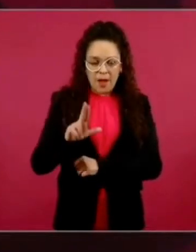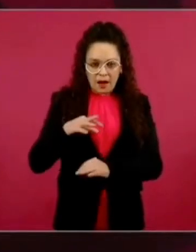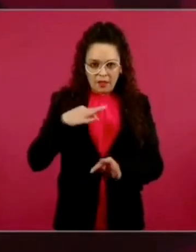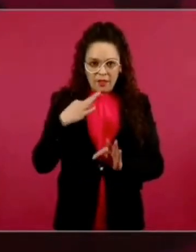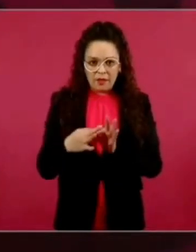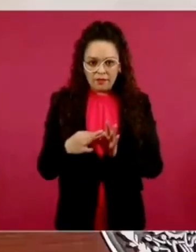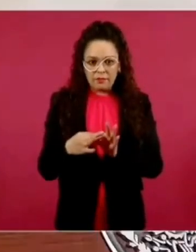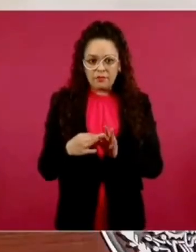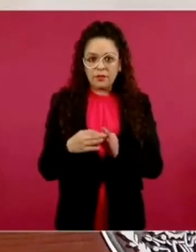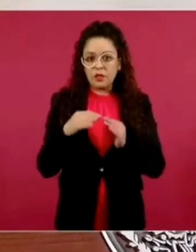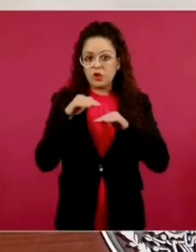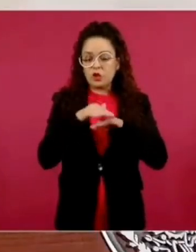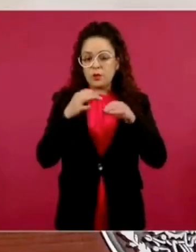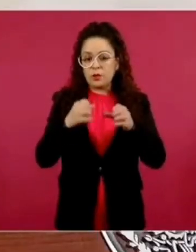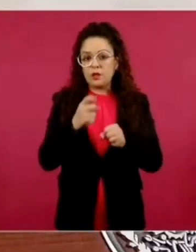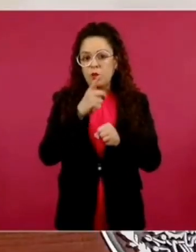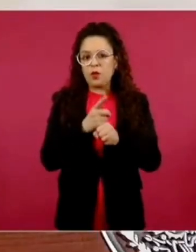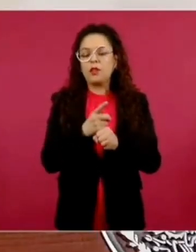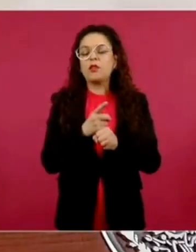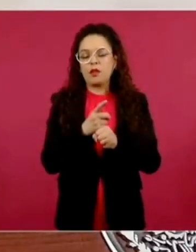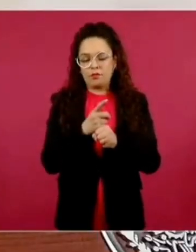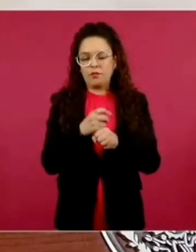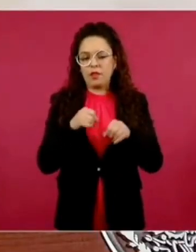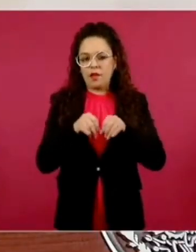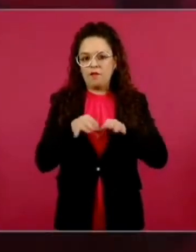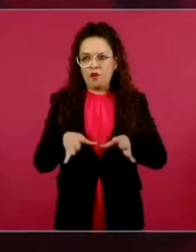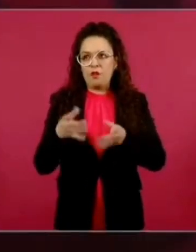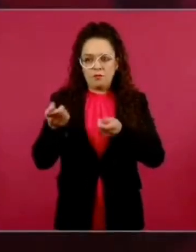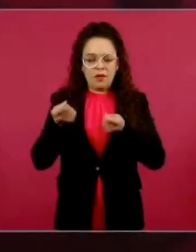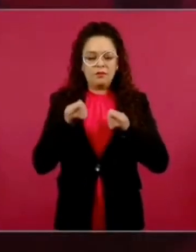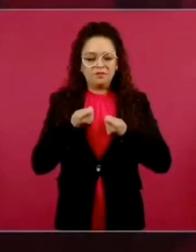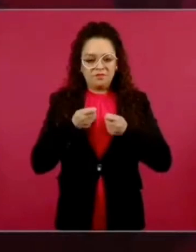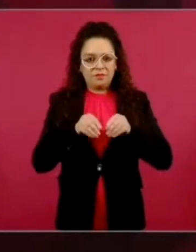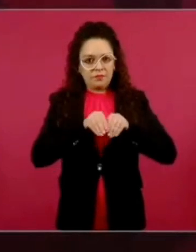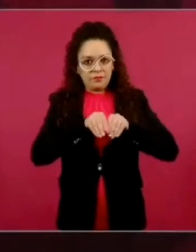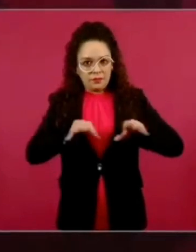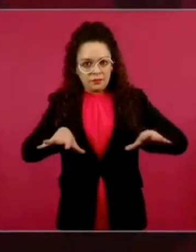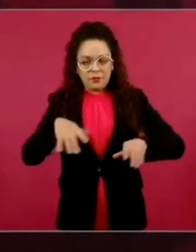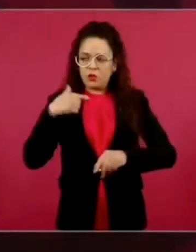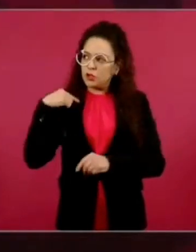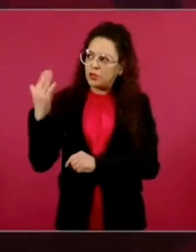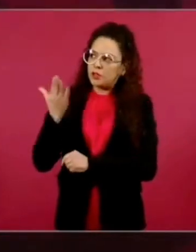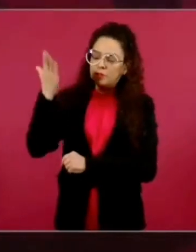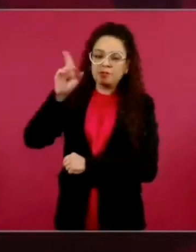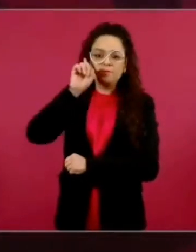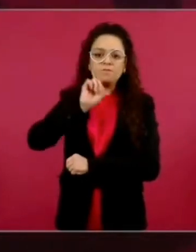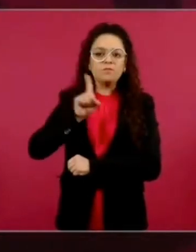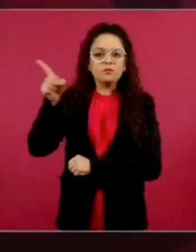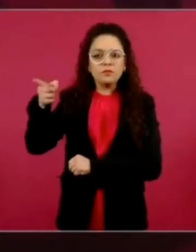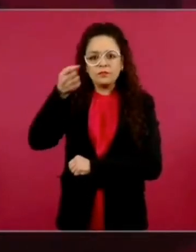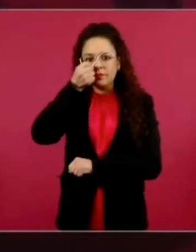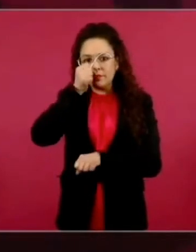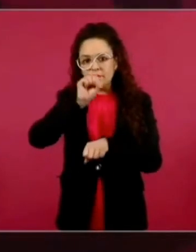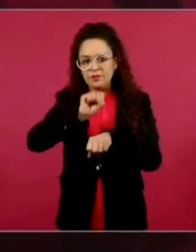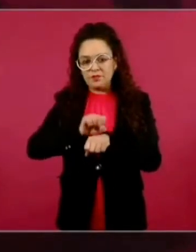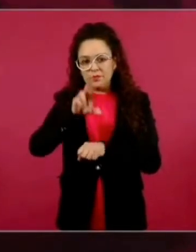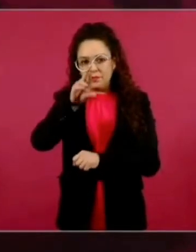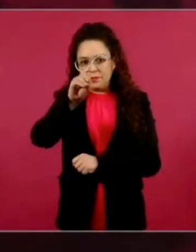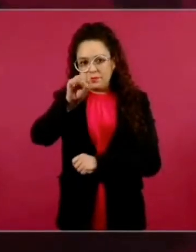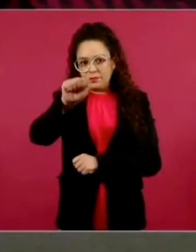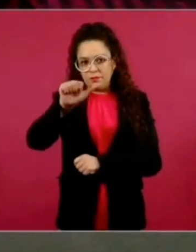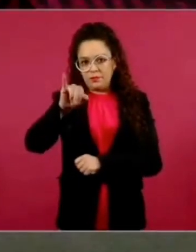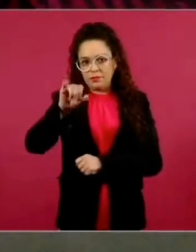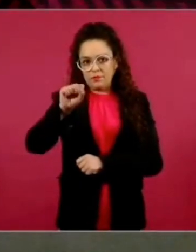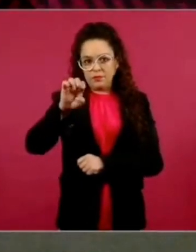sobre seguridad, le vamos a pedir a la secretaria de Seguridad, a Rosa Aizela,